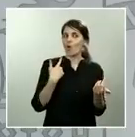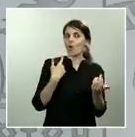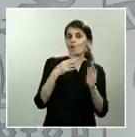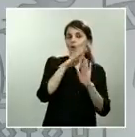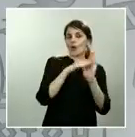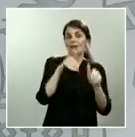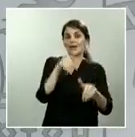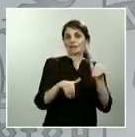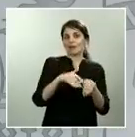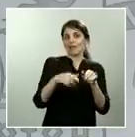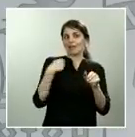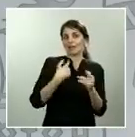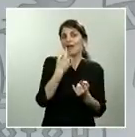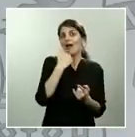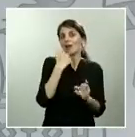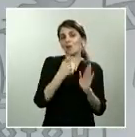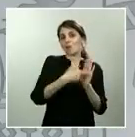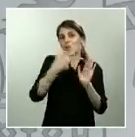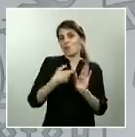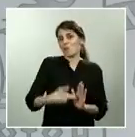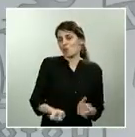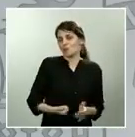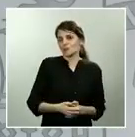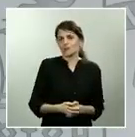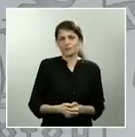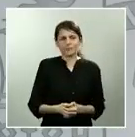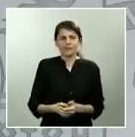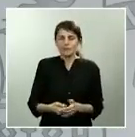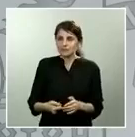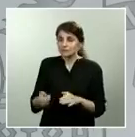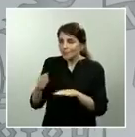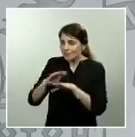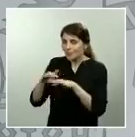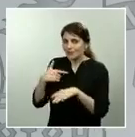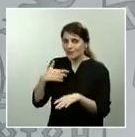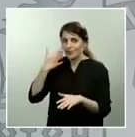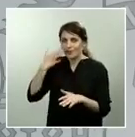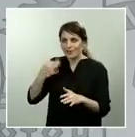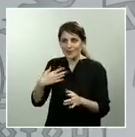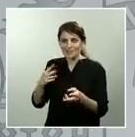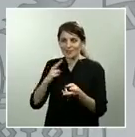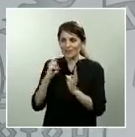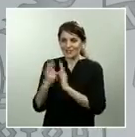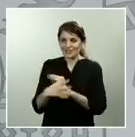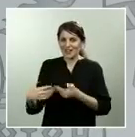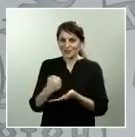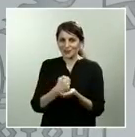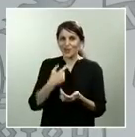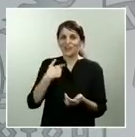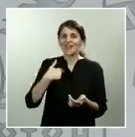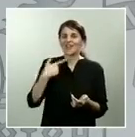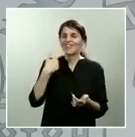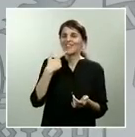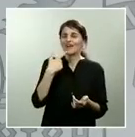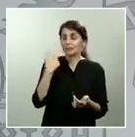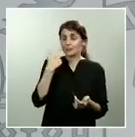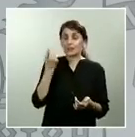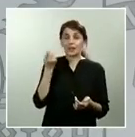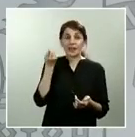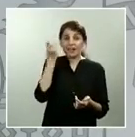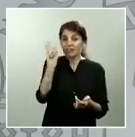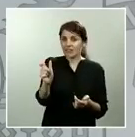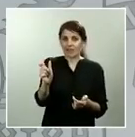Cristina yo es creo que te he contestado a ambas preguntas discúlpame porque sobre la cifra evidentemente el gobierno no ha dicho ninguna